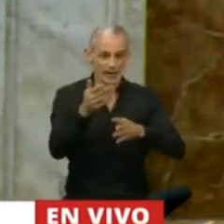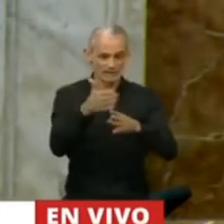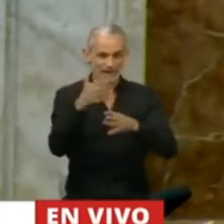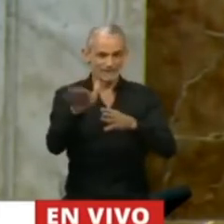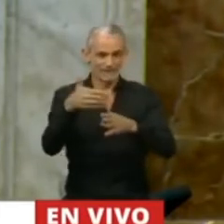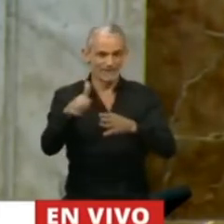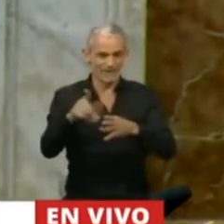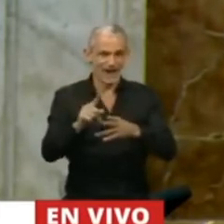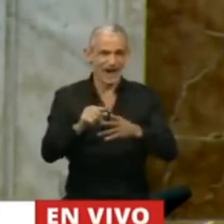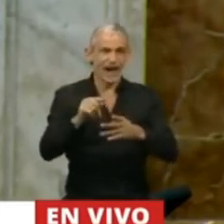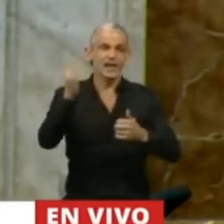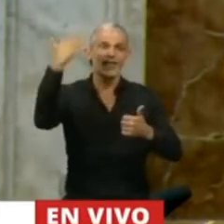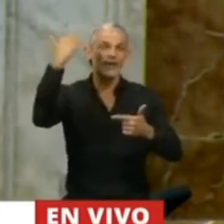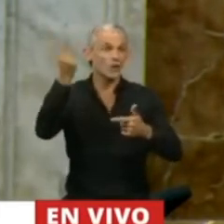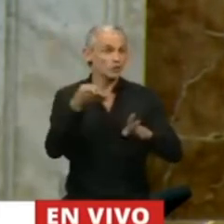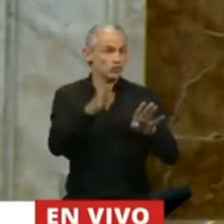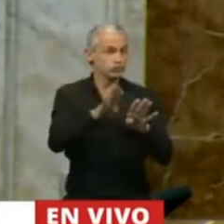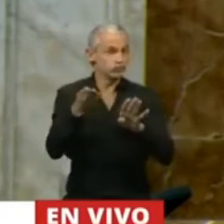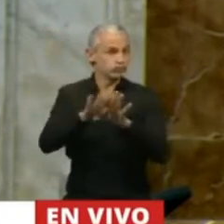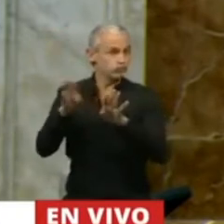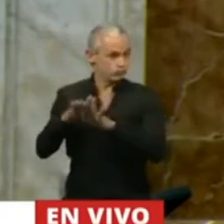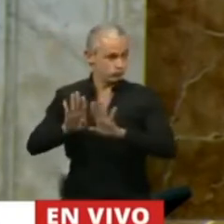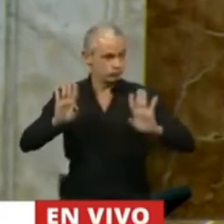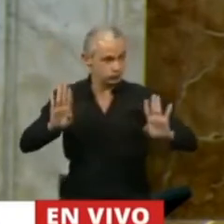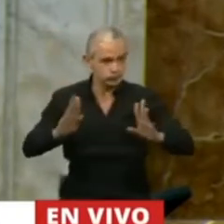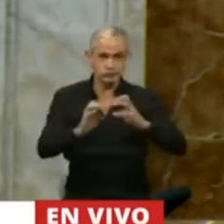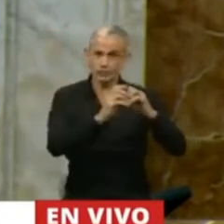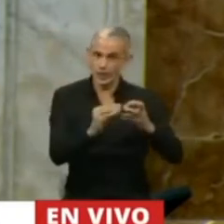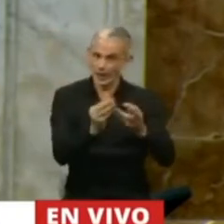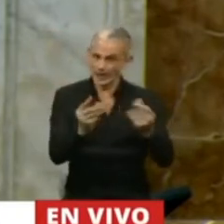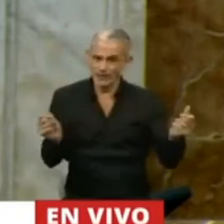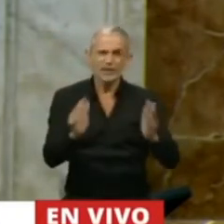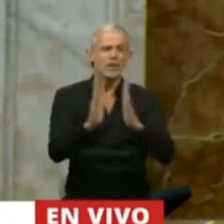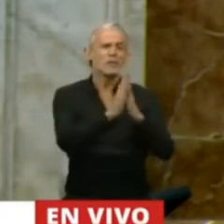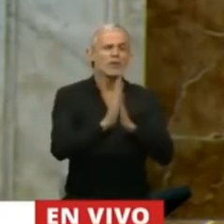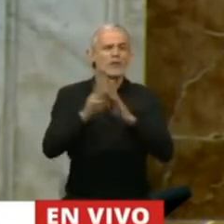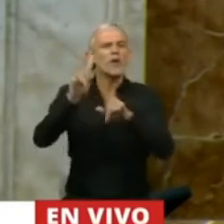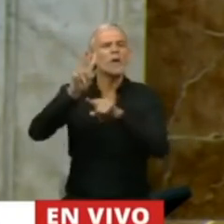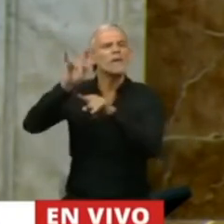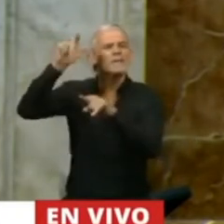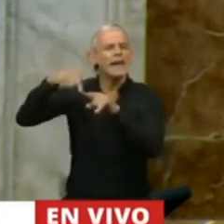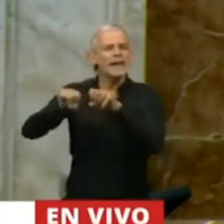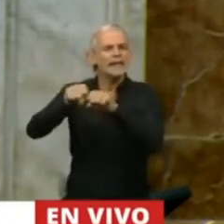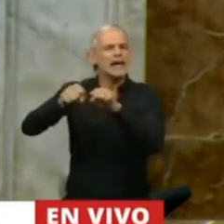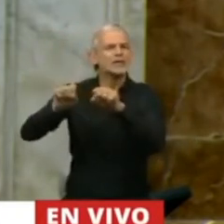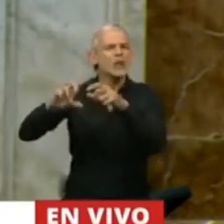en los discursos de cierre del debate y por lo tanto vayan haciendo la actualización del BPN.